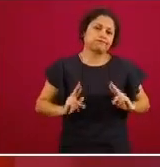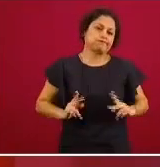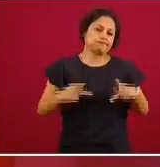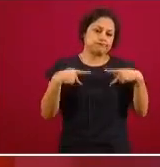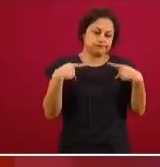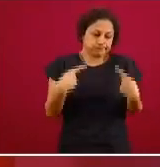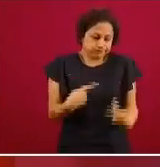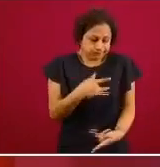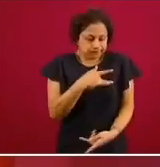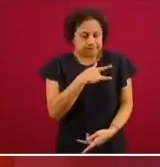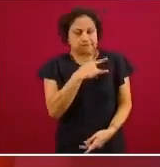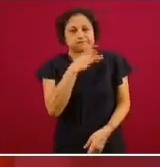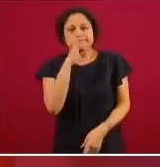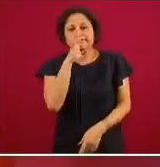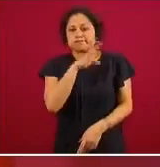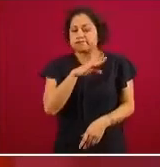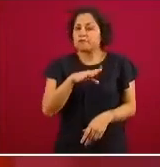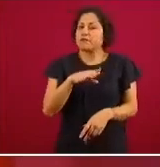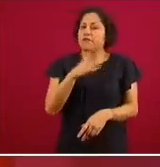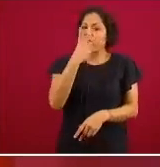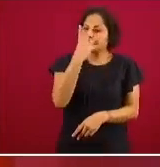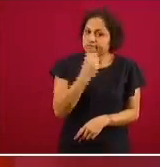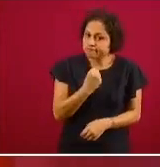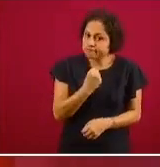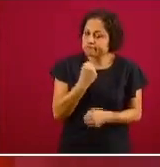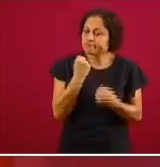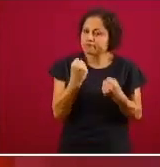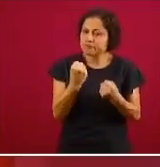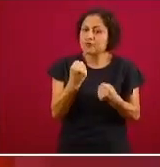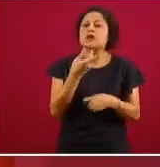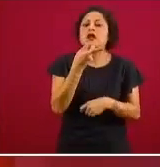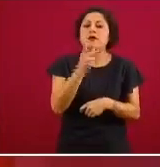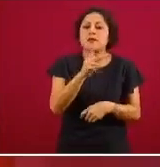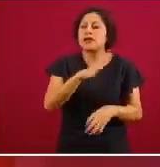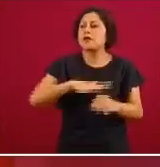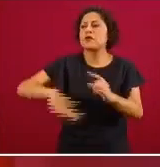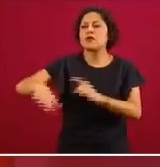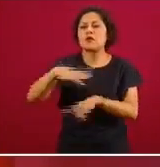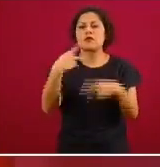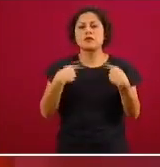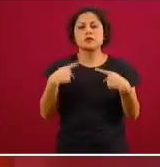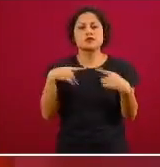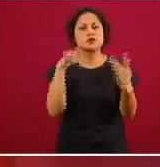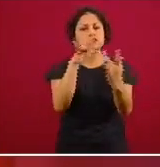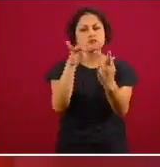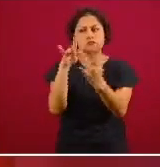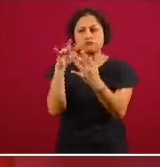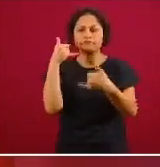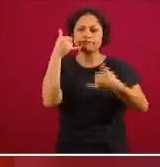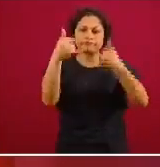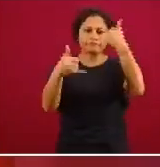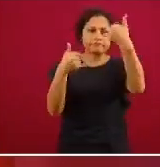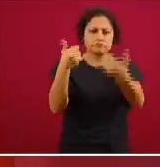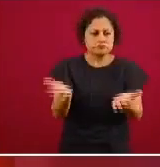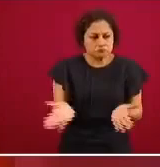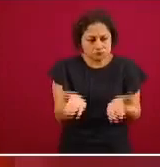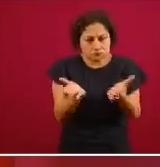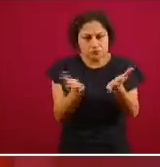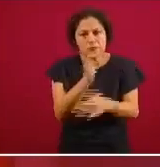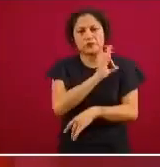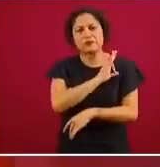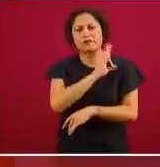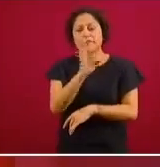de cualquier persona a cualquier edad pero con mayor razón a las personas adultas mayores y por la